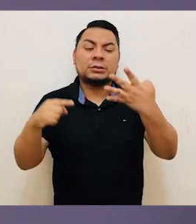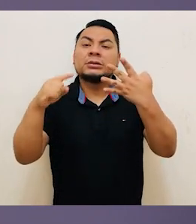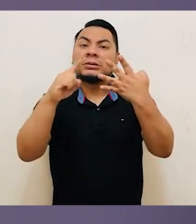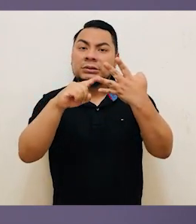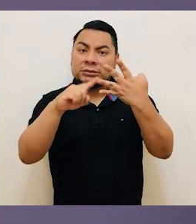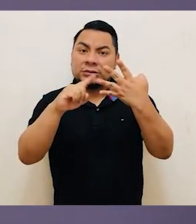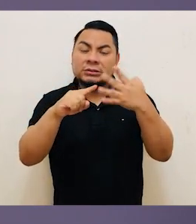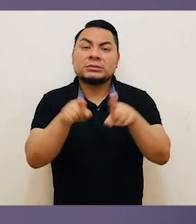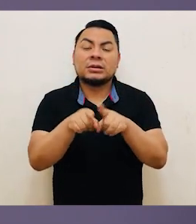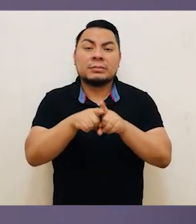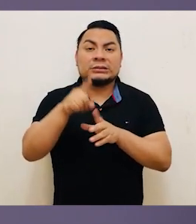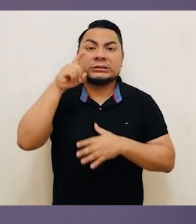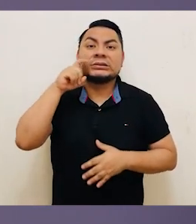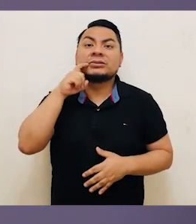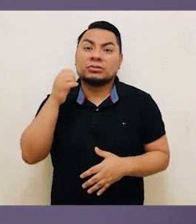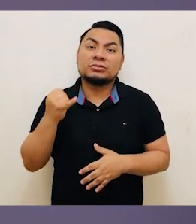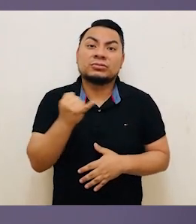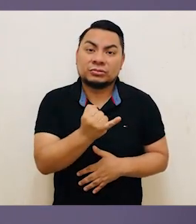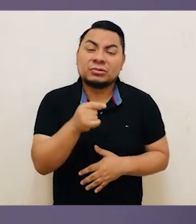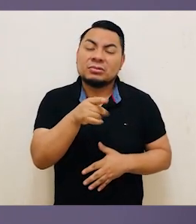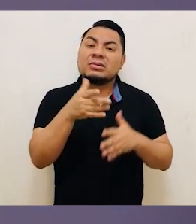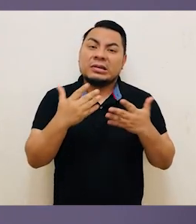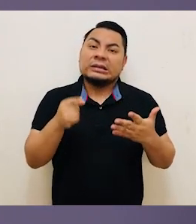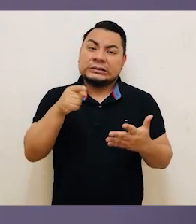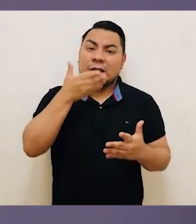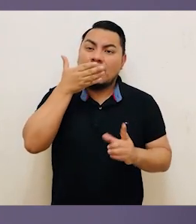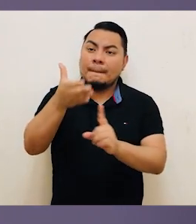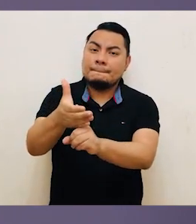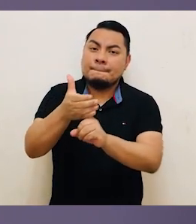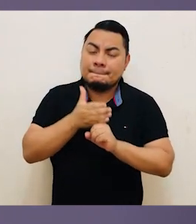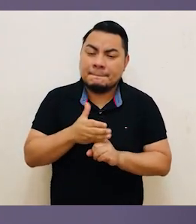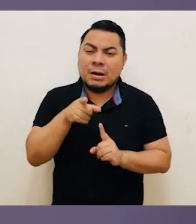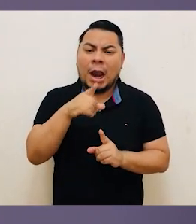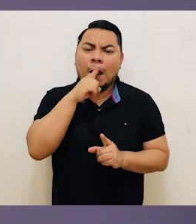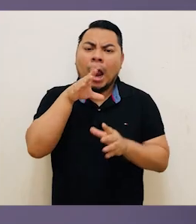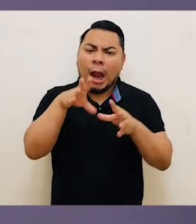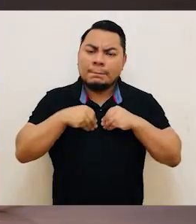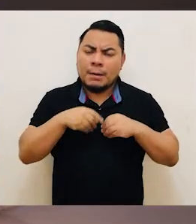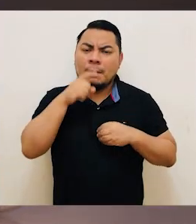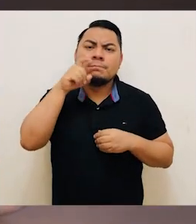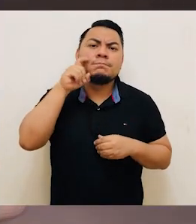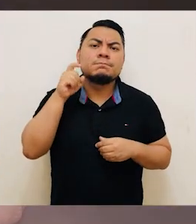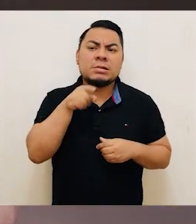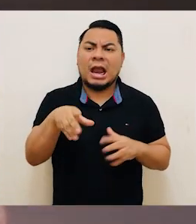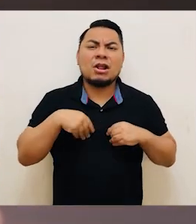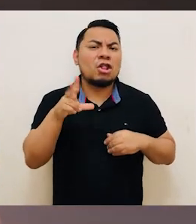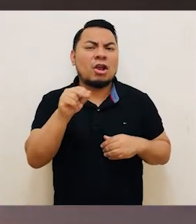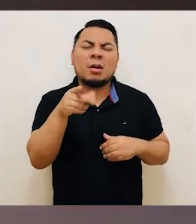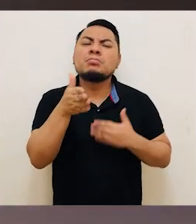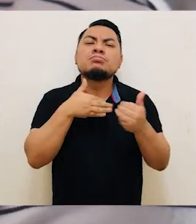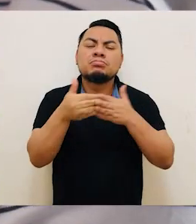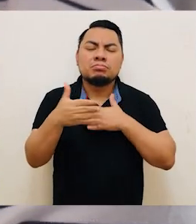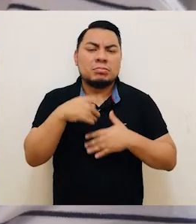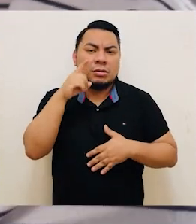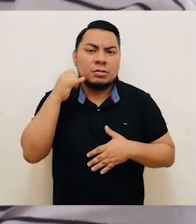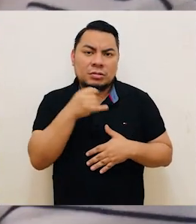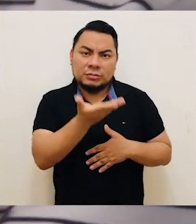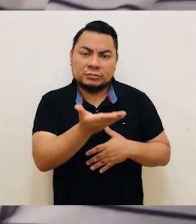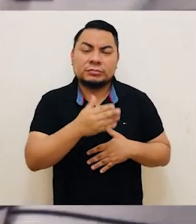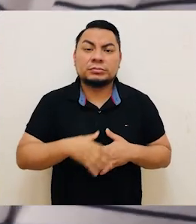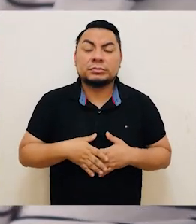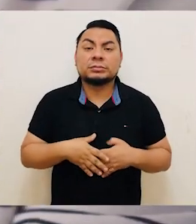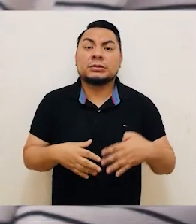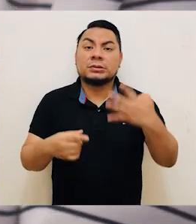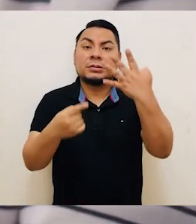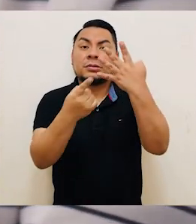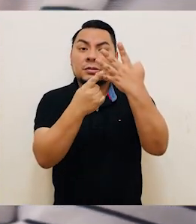de naturaleza sexual que se someten sin consentimiento o bajo coacción de la mujer. Por último tenemos el tipo de violencia